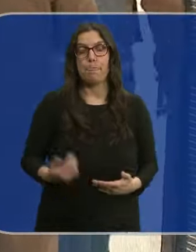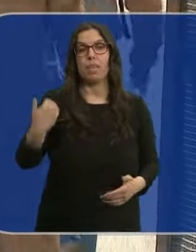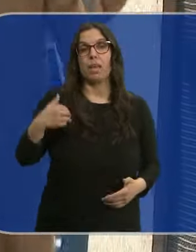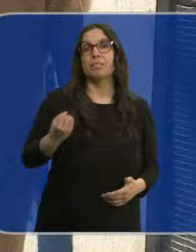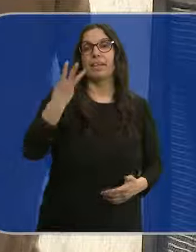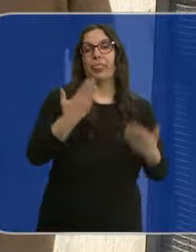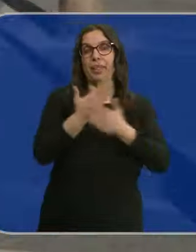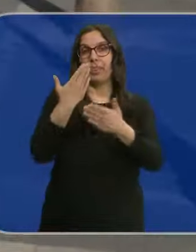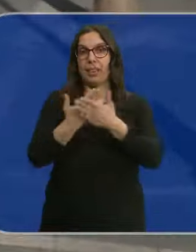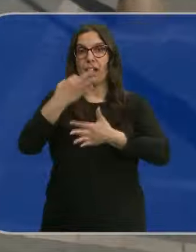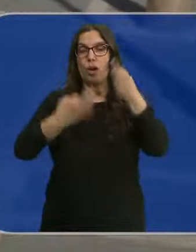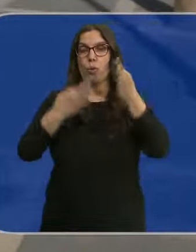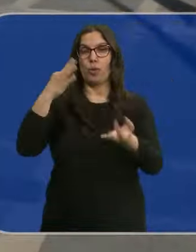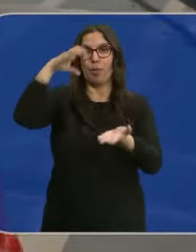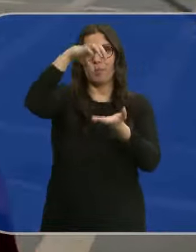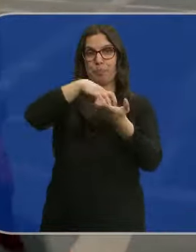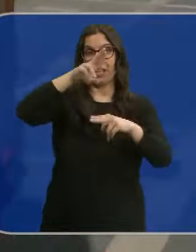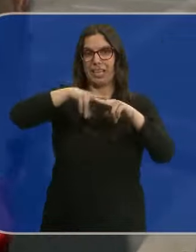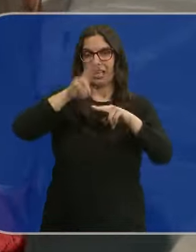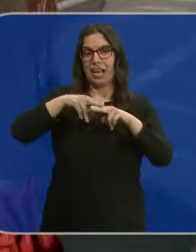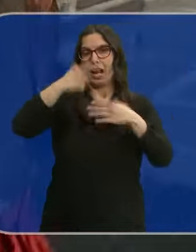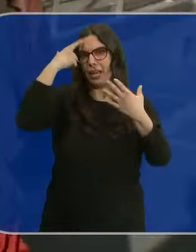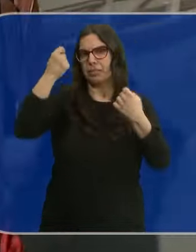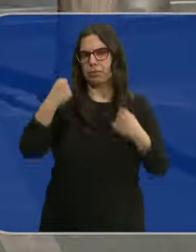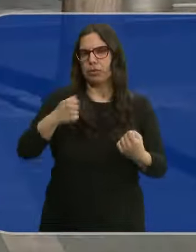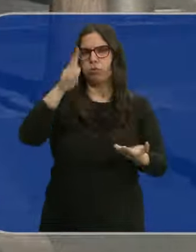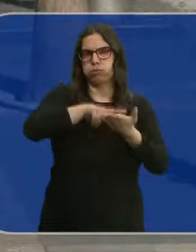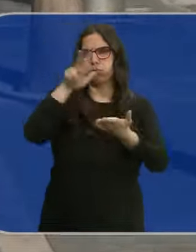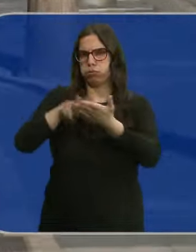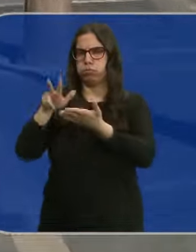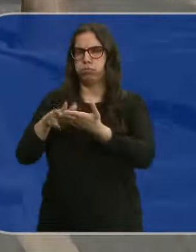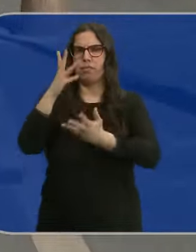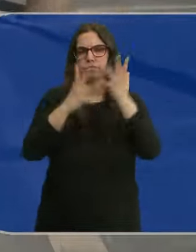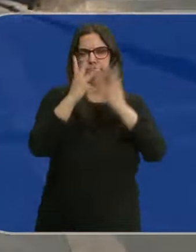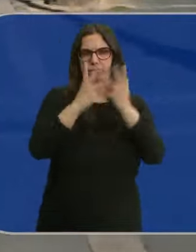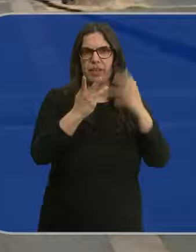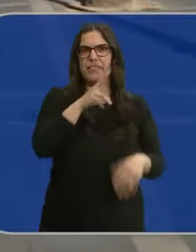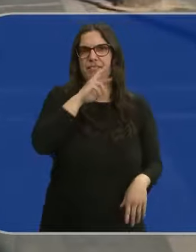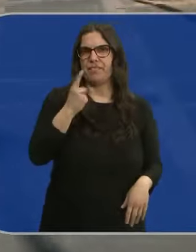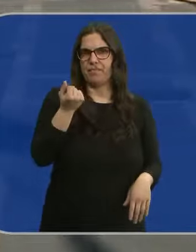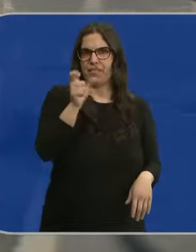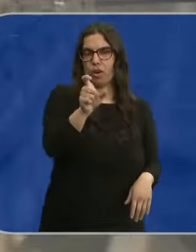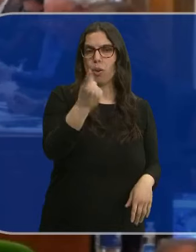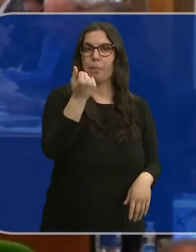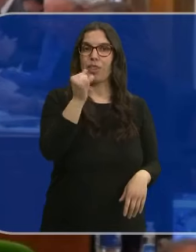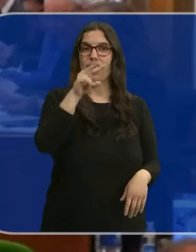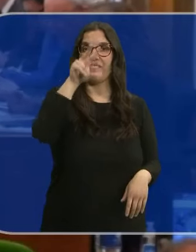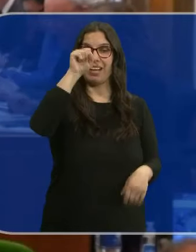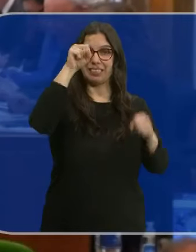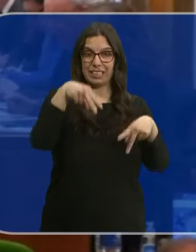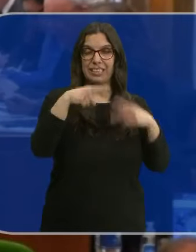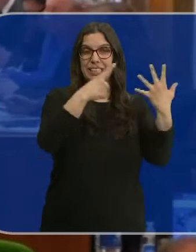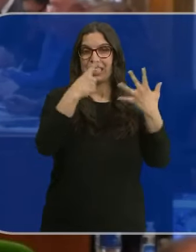Decimotercera sesión del juicio de la Perla Negra en la que los peritos han ratificado sus tasaciones sobre el edificio. Los precios sin IVA oscilan entre los